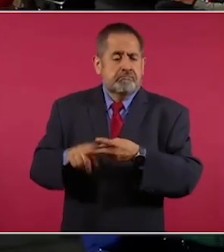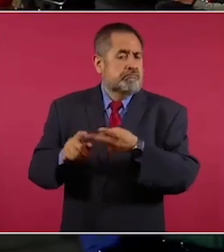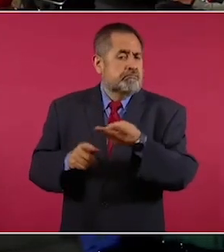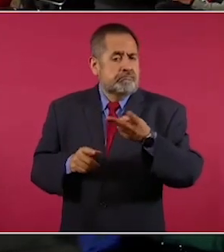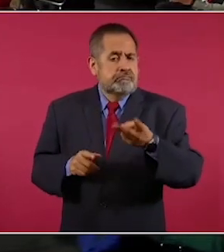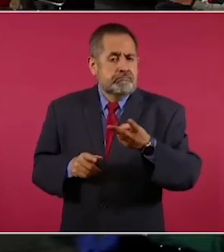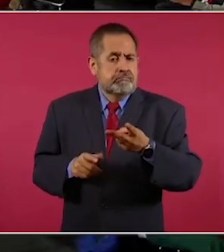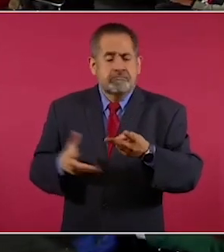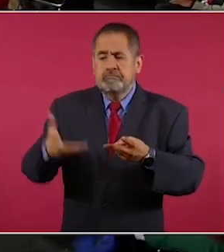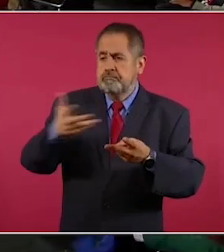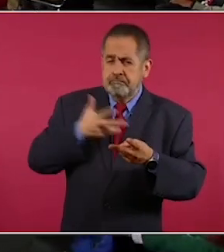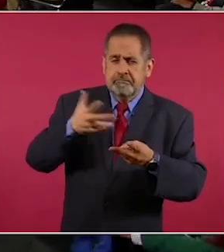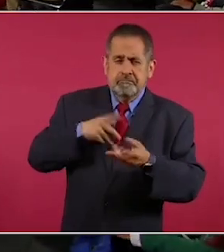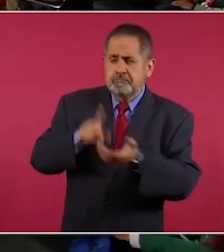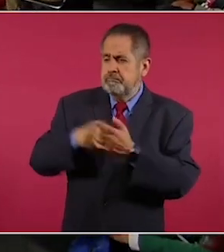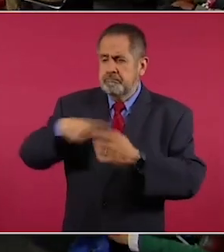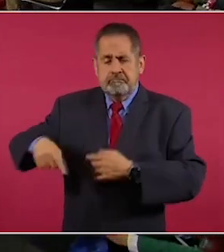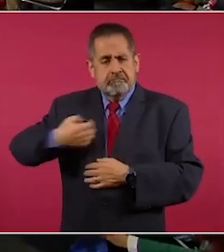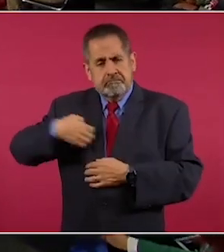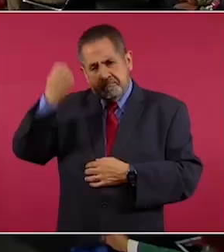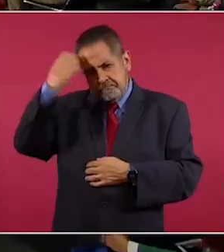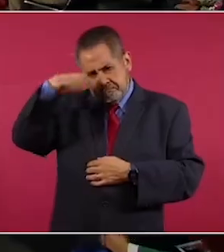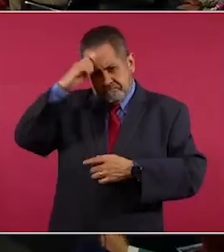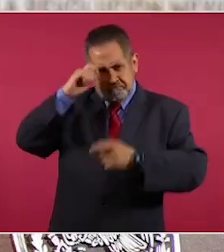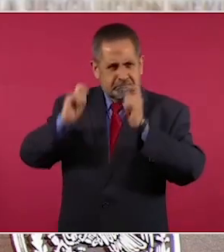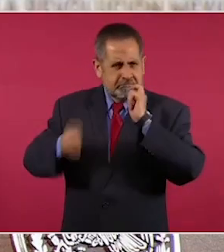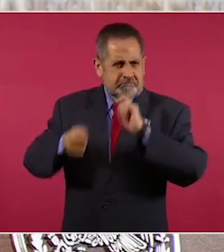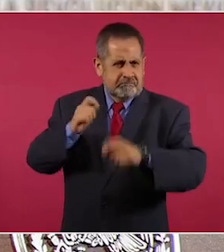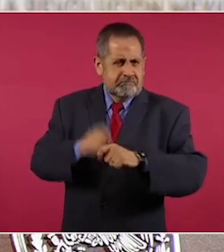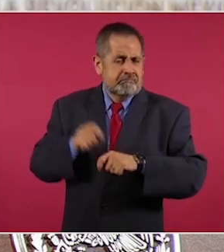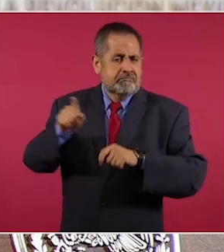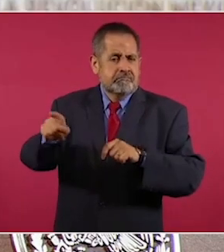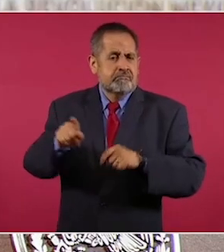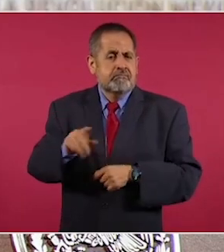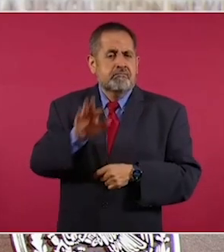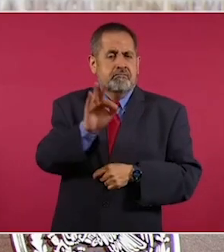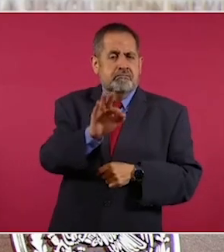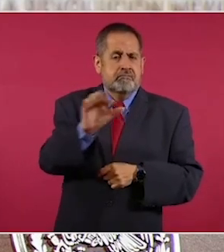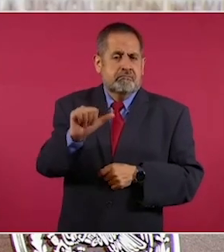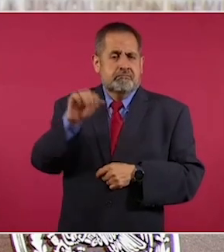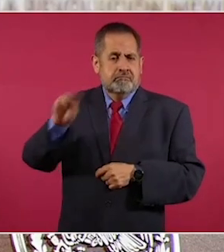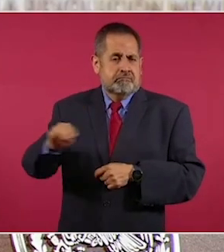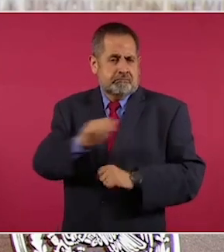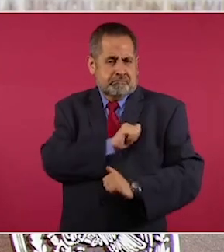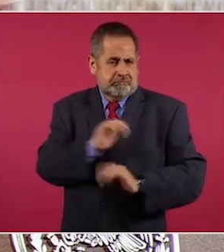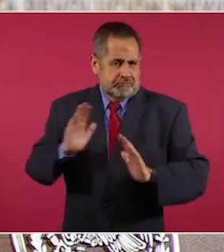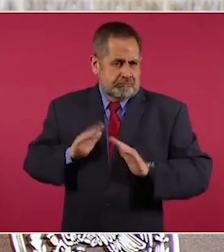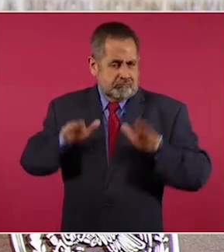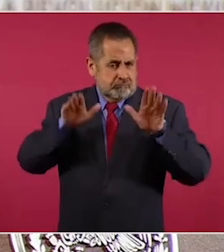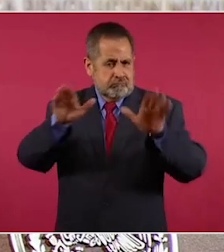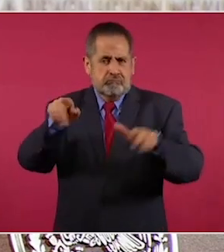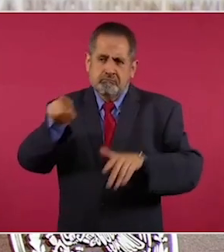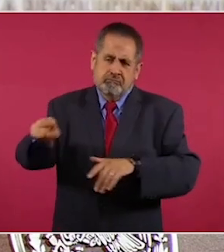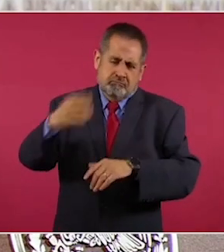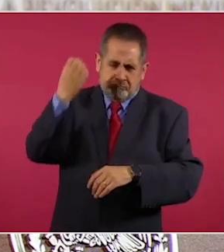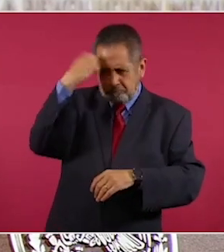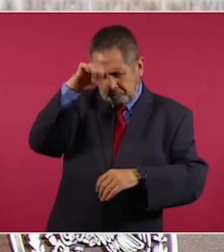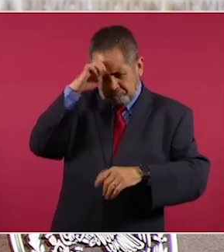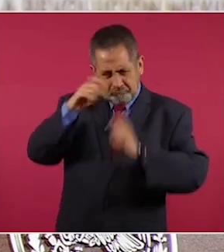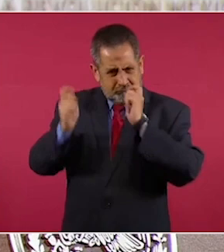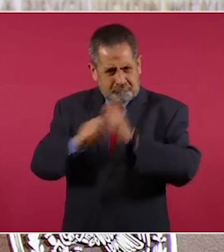nosotros contamos con la experiencia de la Fuerza Aérea hace mucho tiempo,